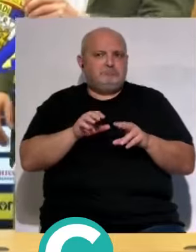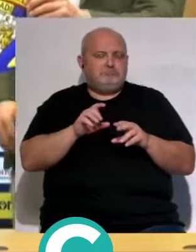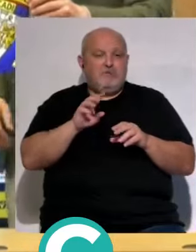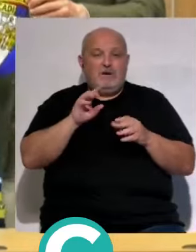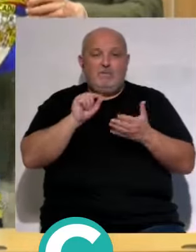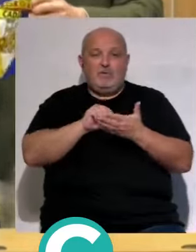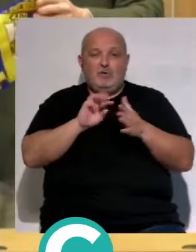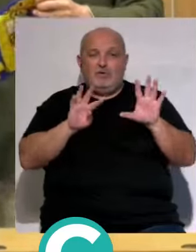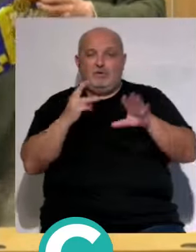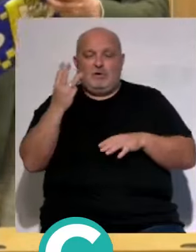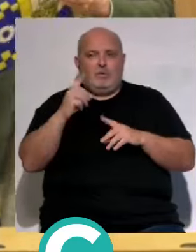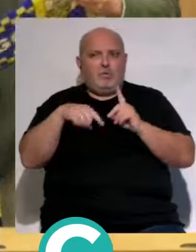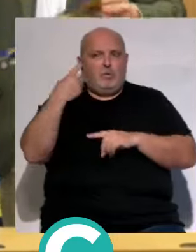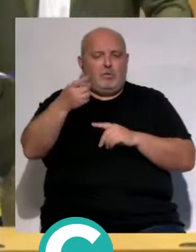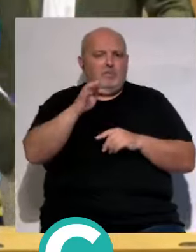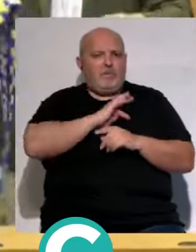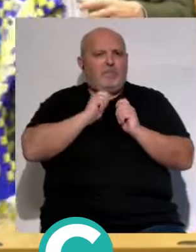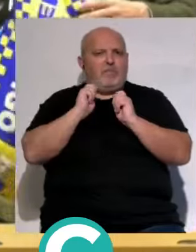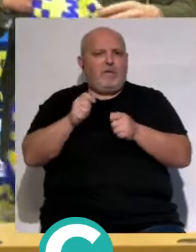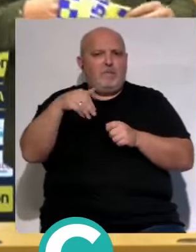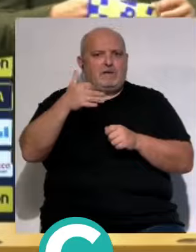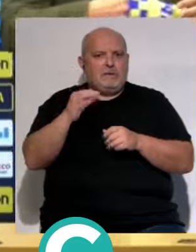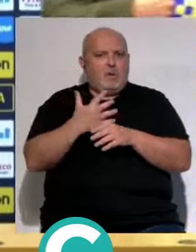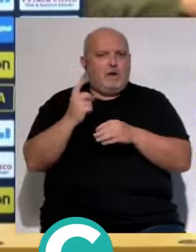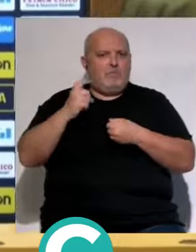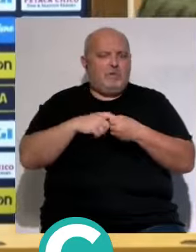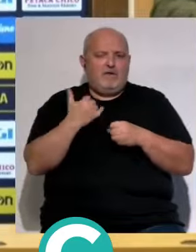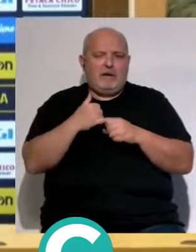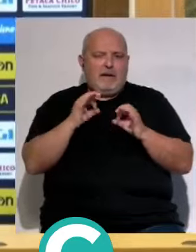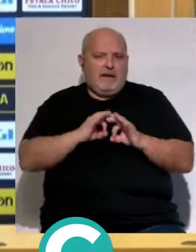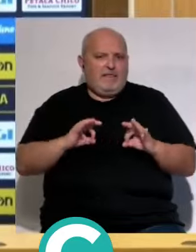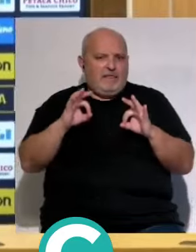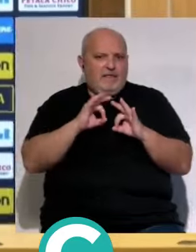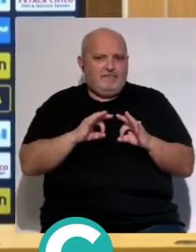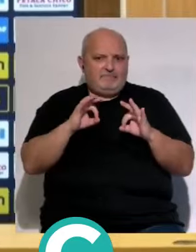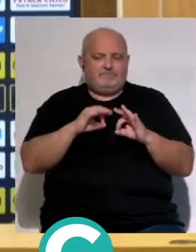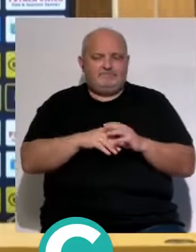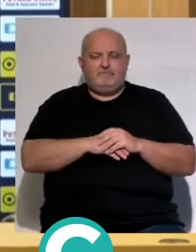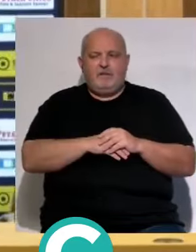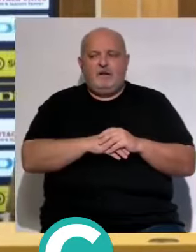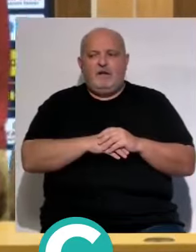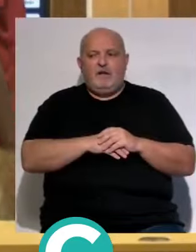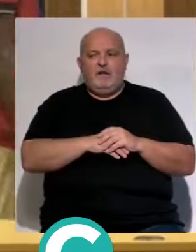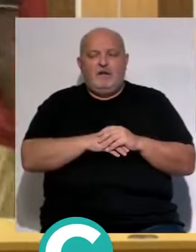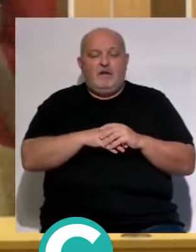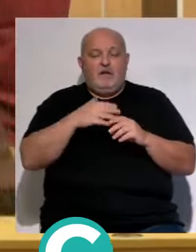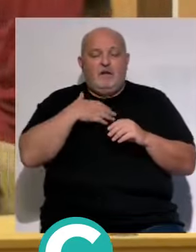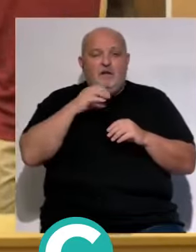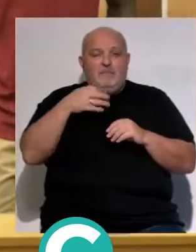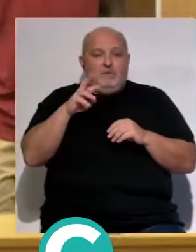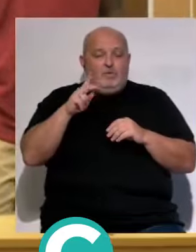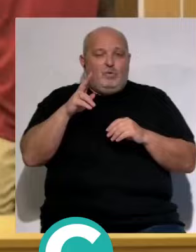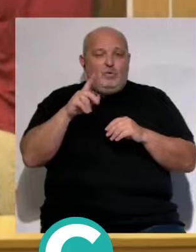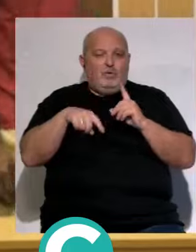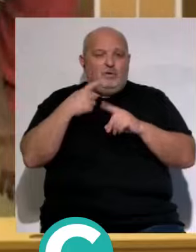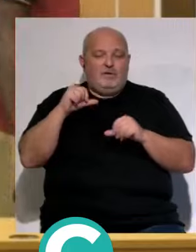el 93 el siguiente partido se merecía ser titular pero volviendo volviendo al tema del mercado del mercado invierno el Samasekou que ahora me aprendió